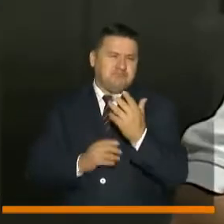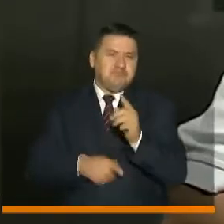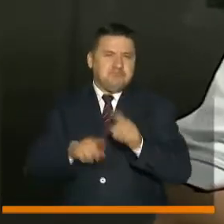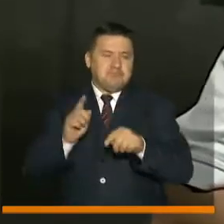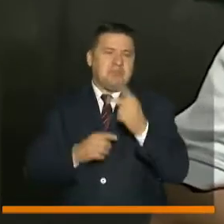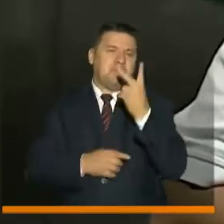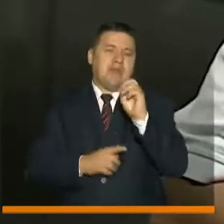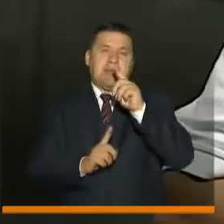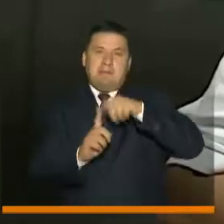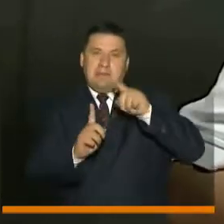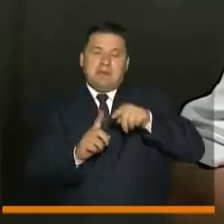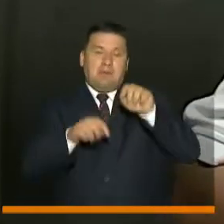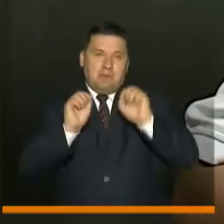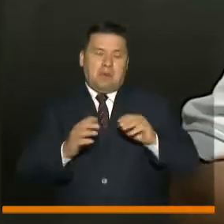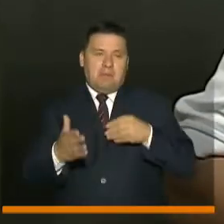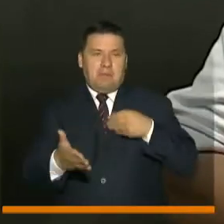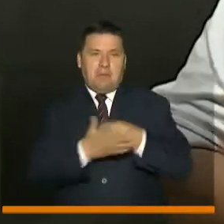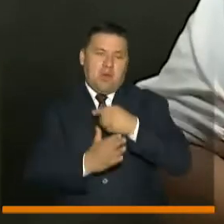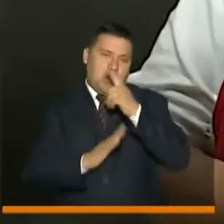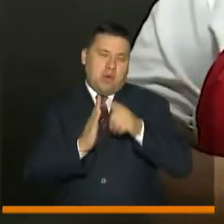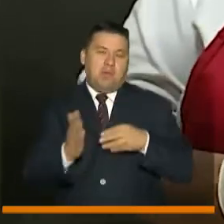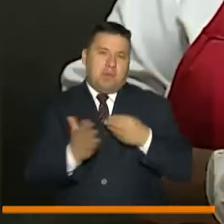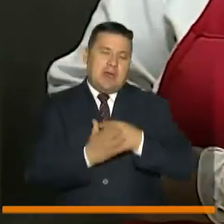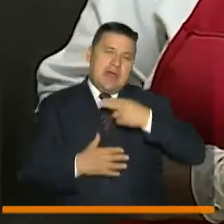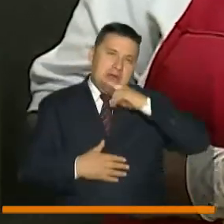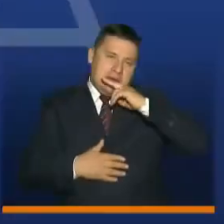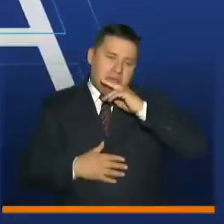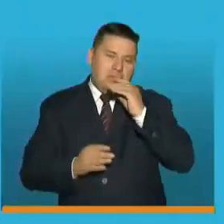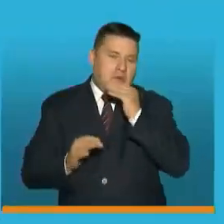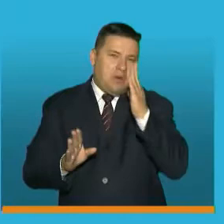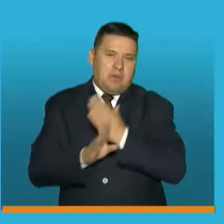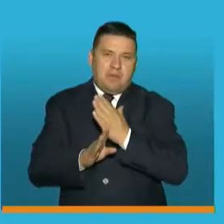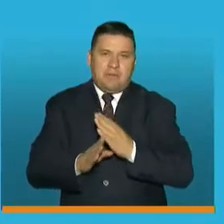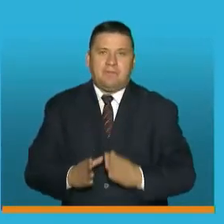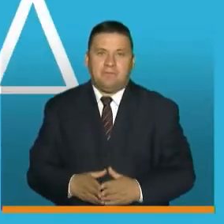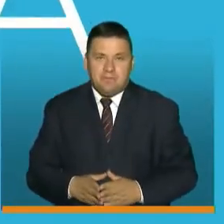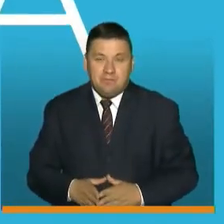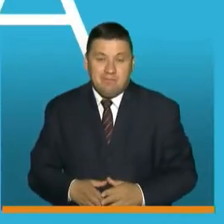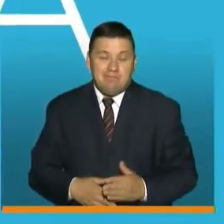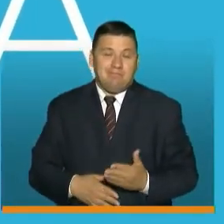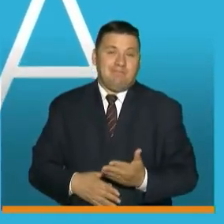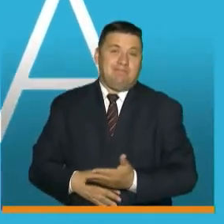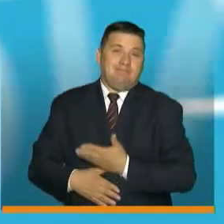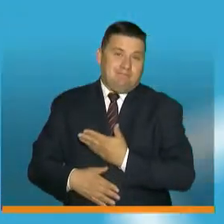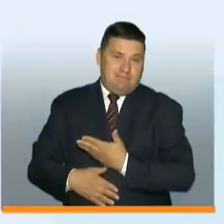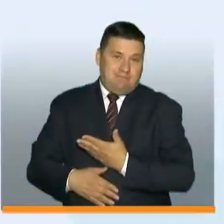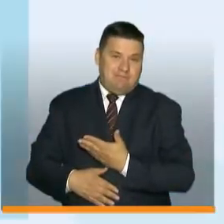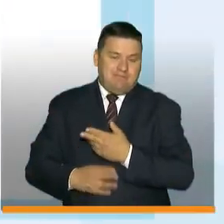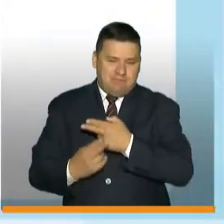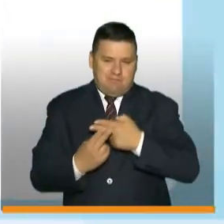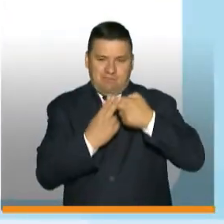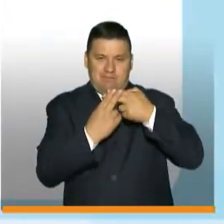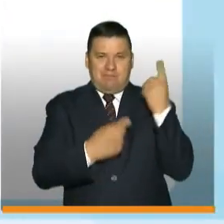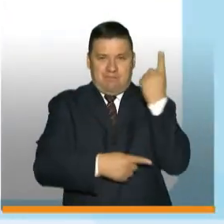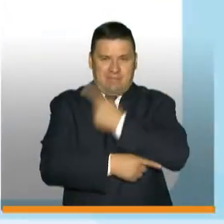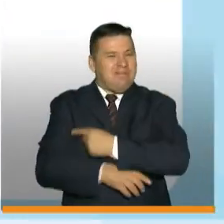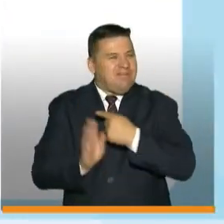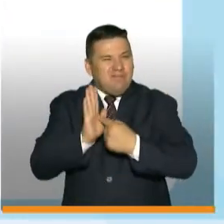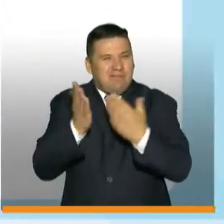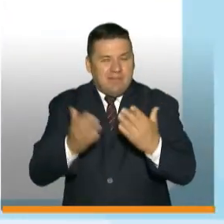20 meses va a poder pagar completamente su nevera sin ningún problema. Este es el trino del día.